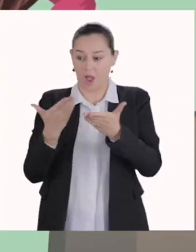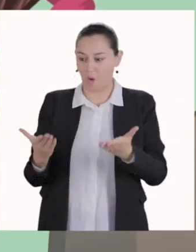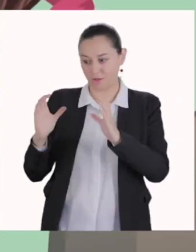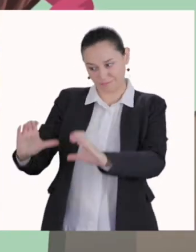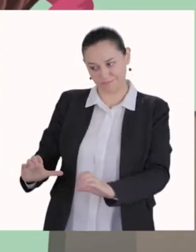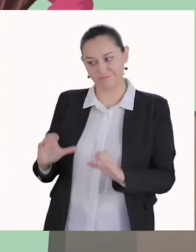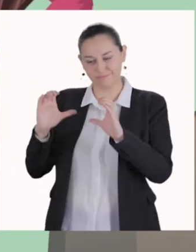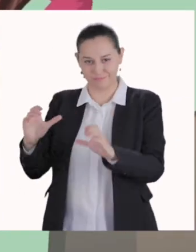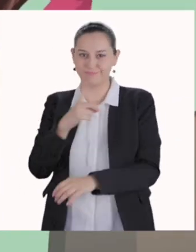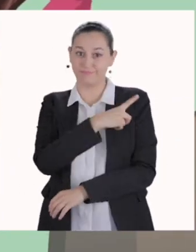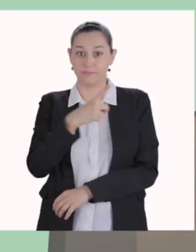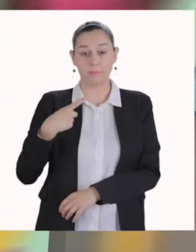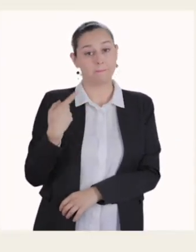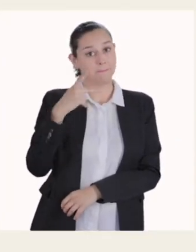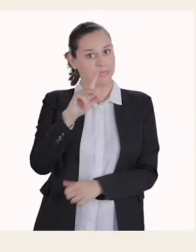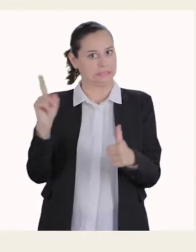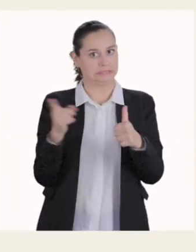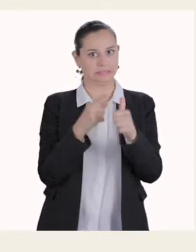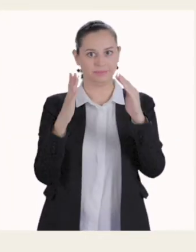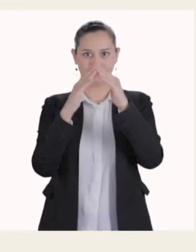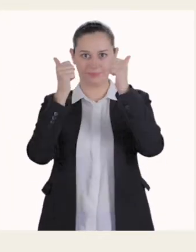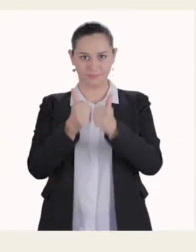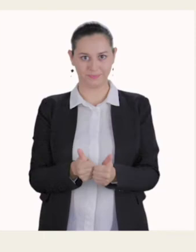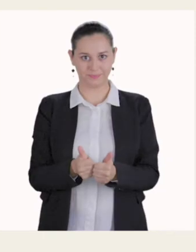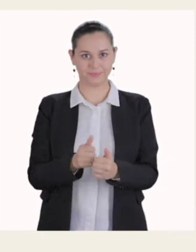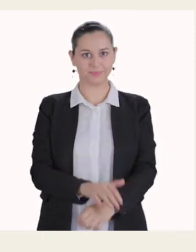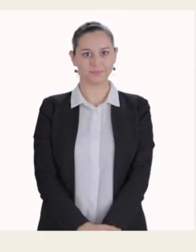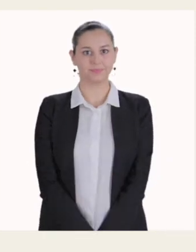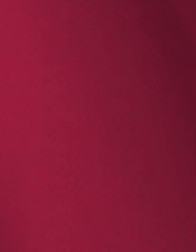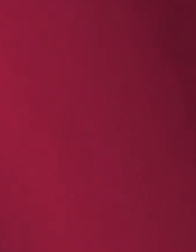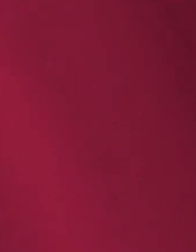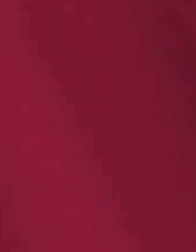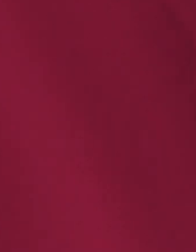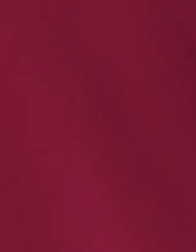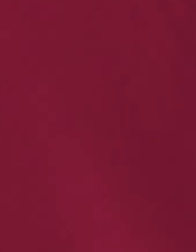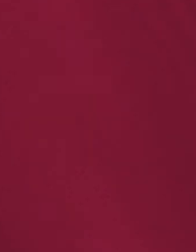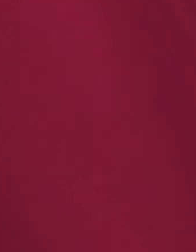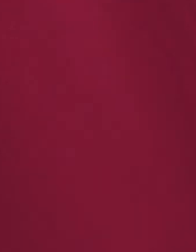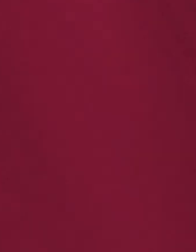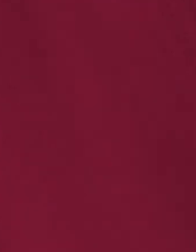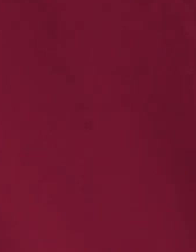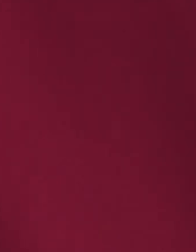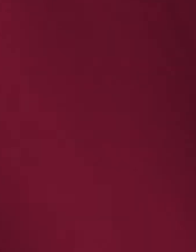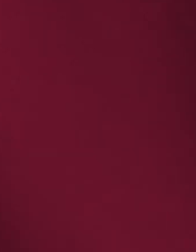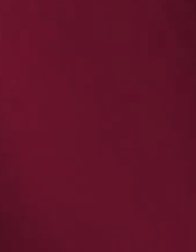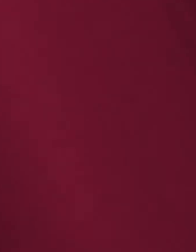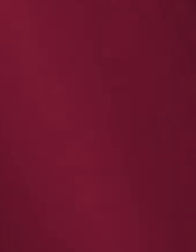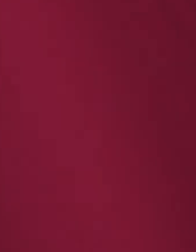ahora nos toca cuidarlos a ellos. Pero ante todo, quédate en casa. Gobierno de México. ¡Gracias!